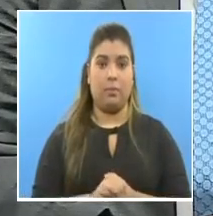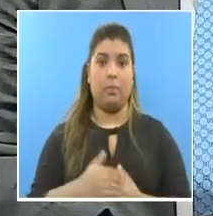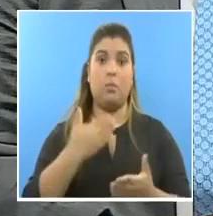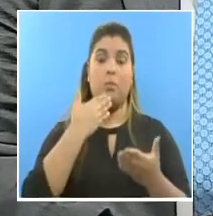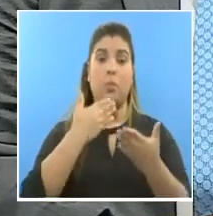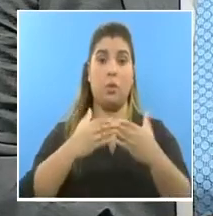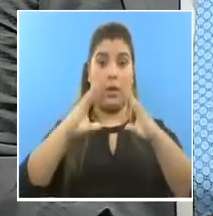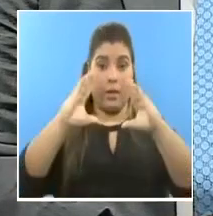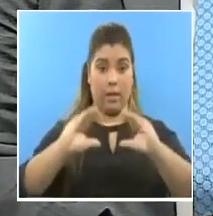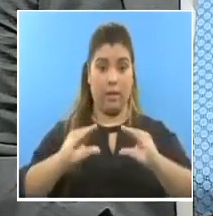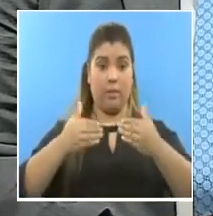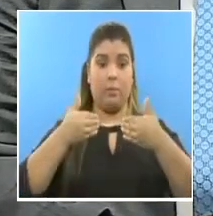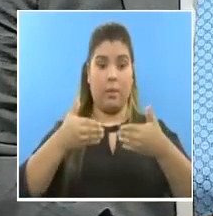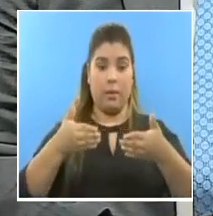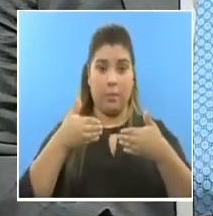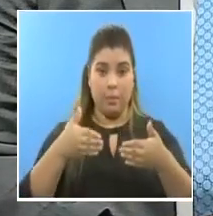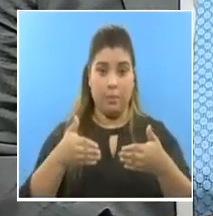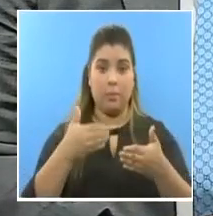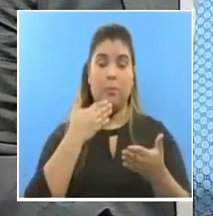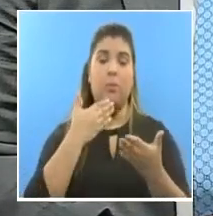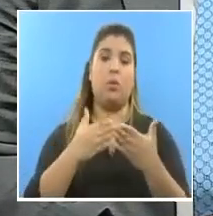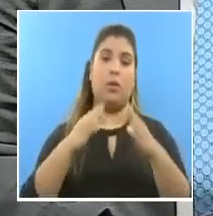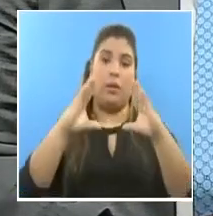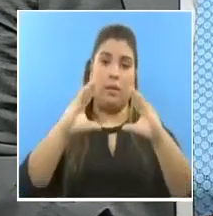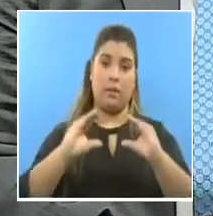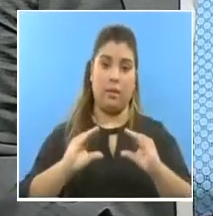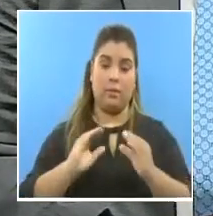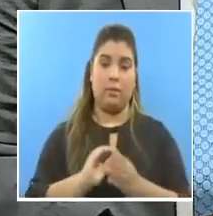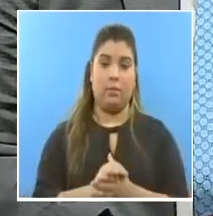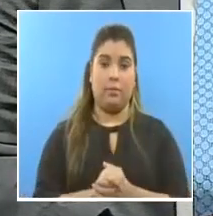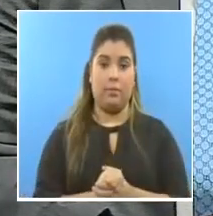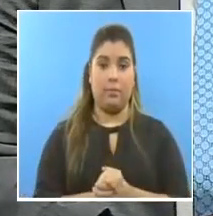Panamá. Muy buenas tardes, Panamá.